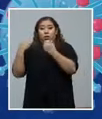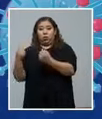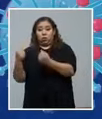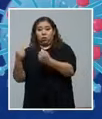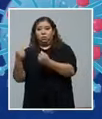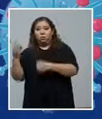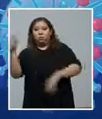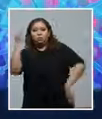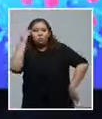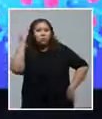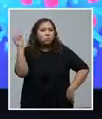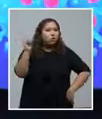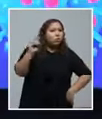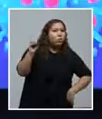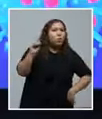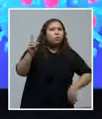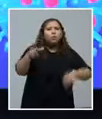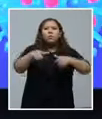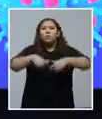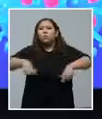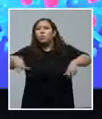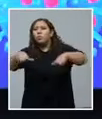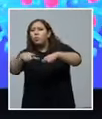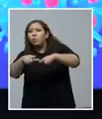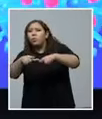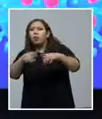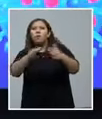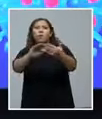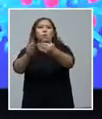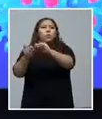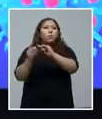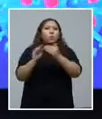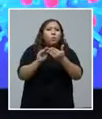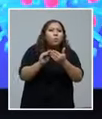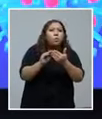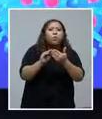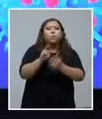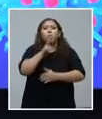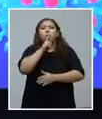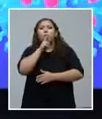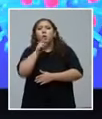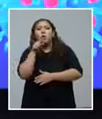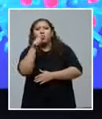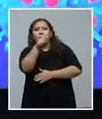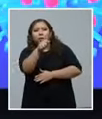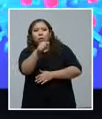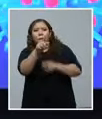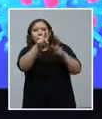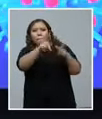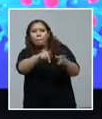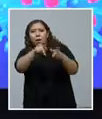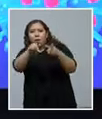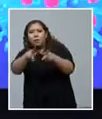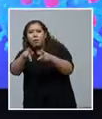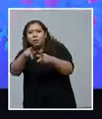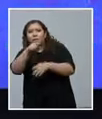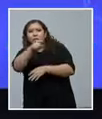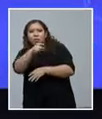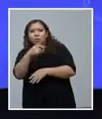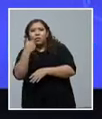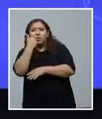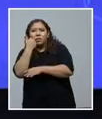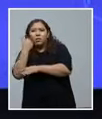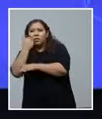detectar en qué parte del país, barrio o colonia de una ciudad, de un municipio, están apareciendo casos sospechosos